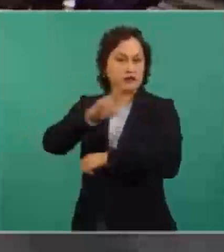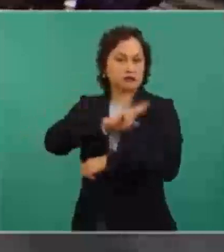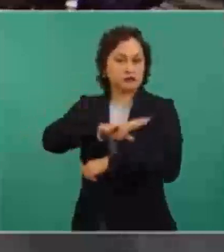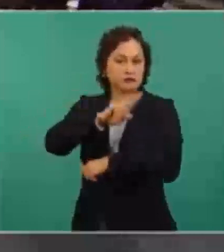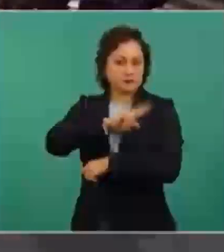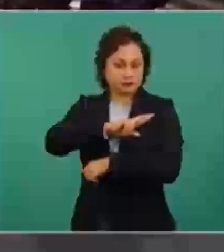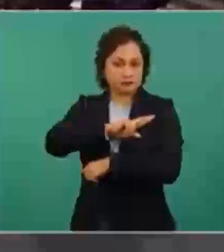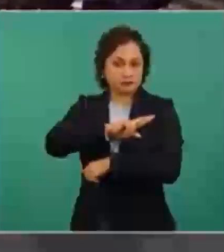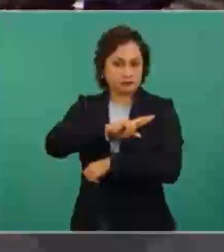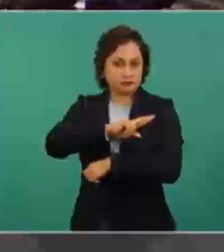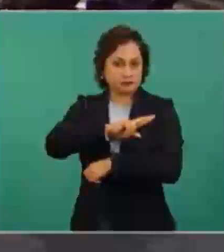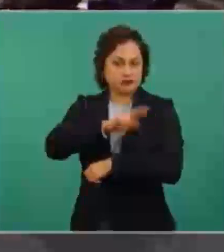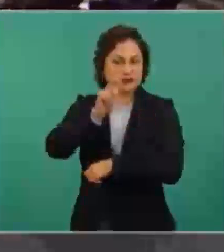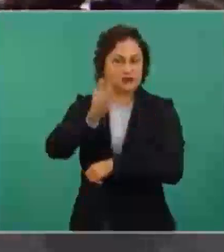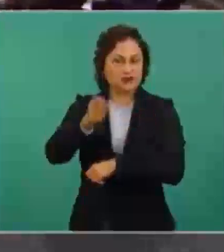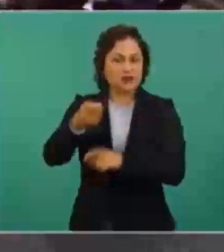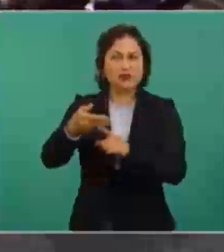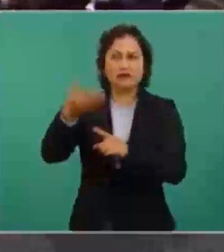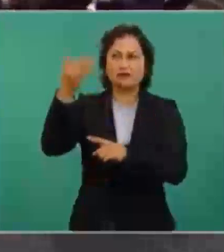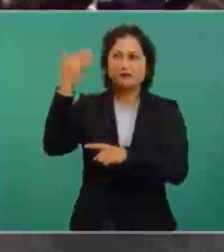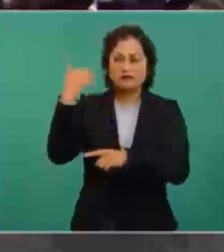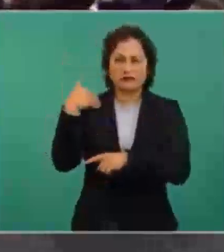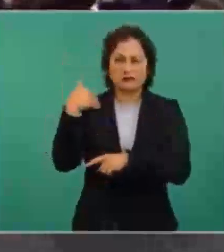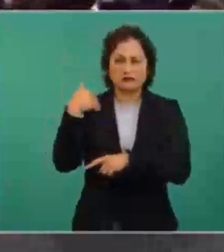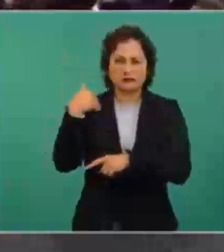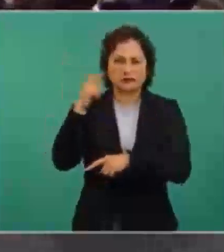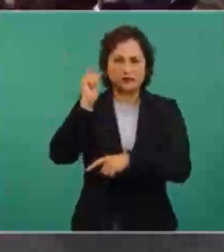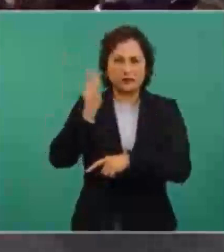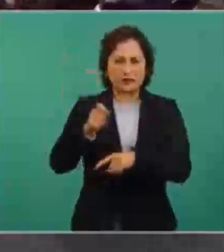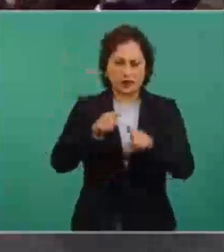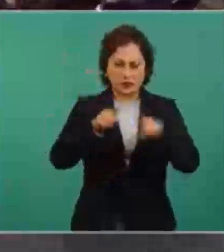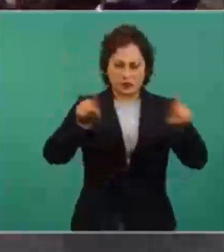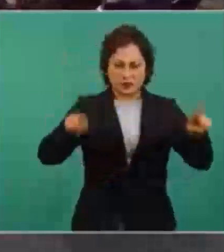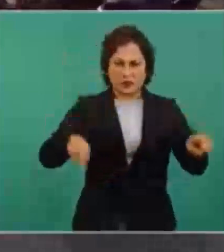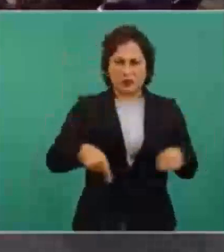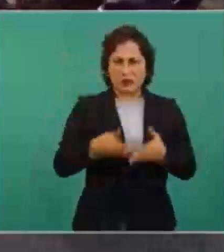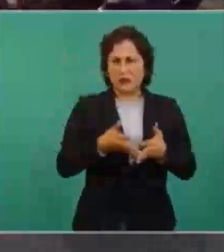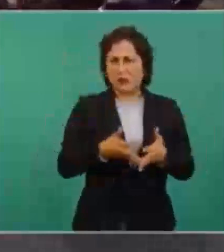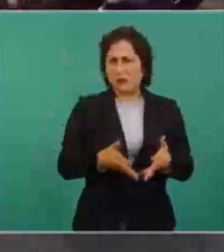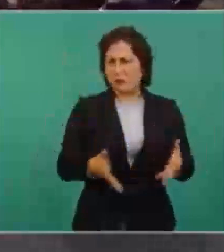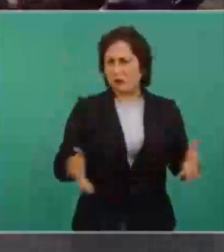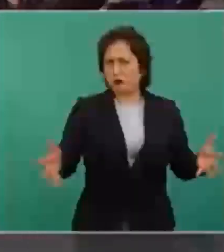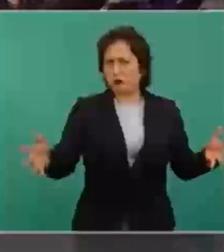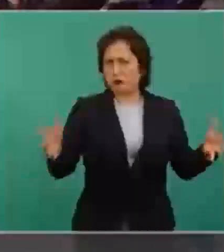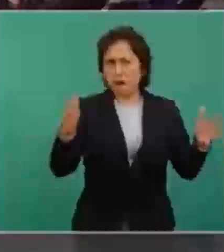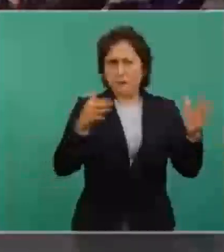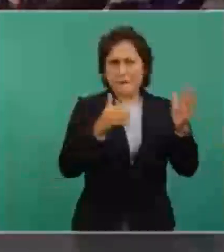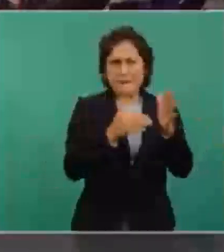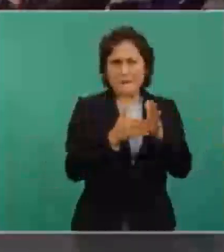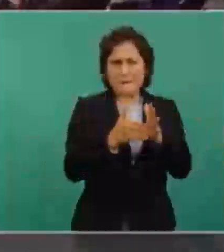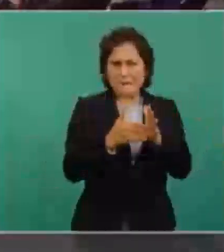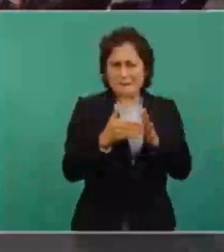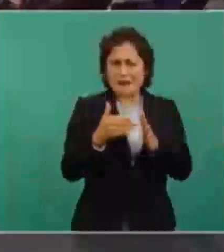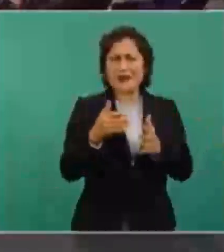Estamos hablando de miles de kilómetros. A las empresas